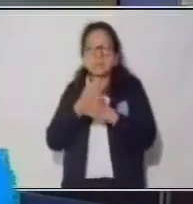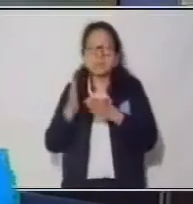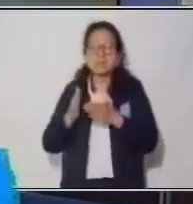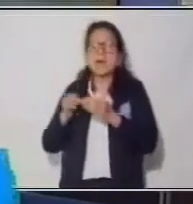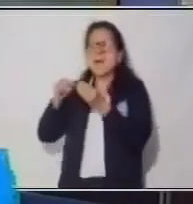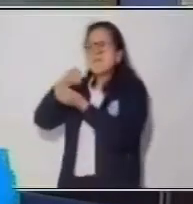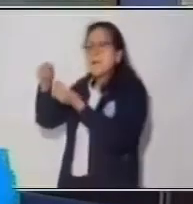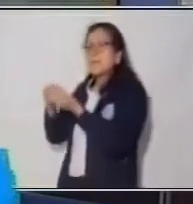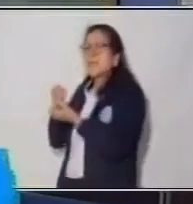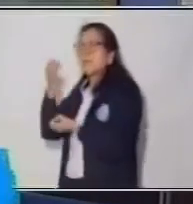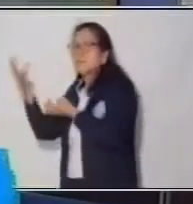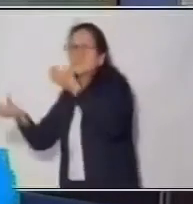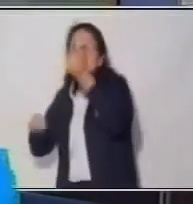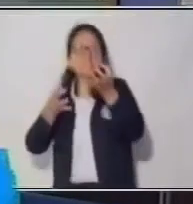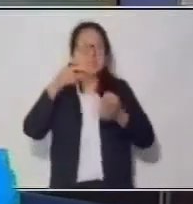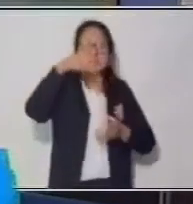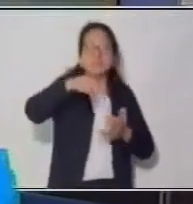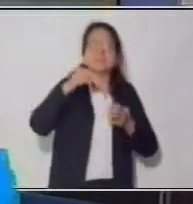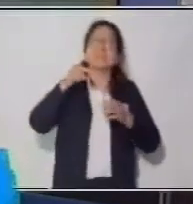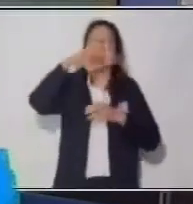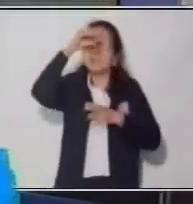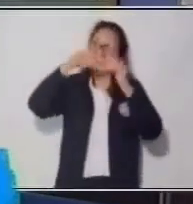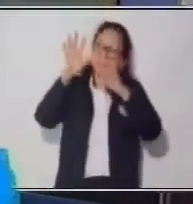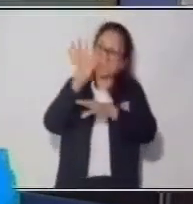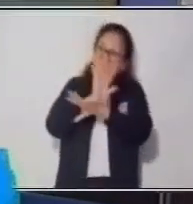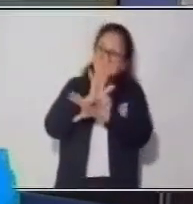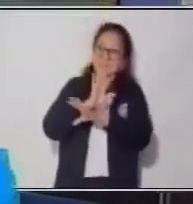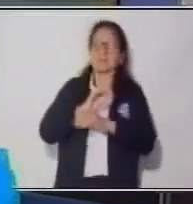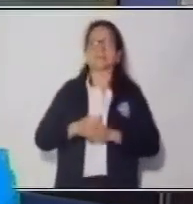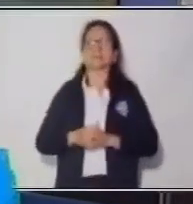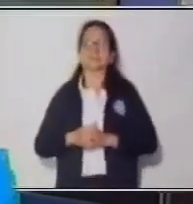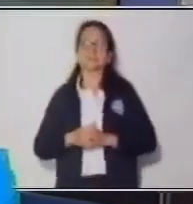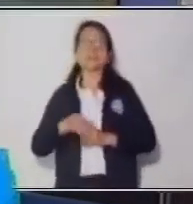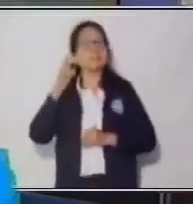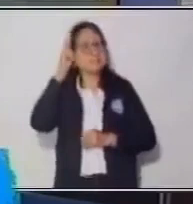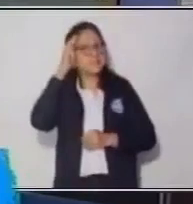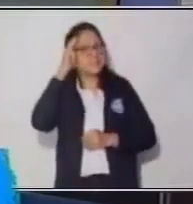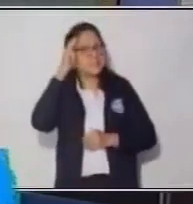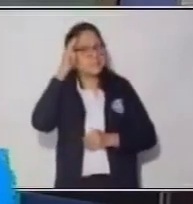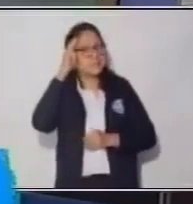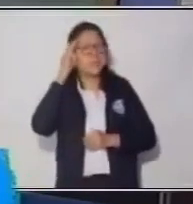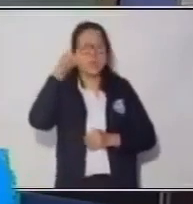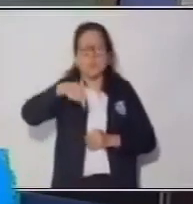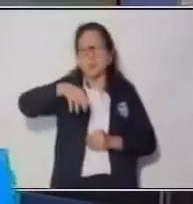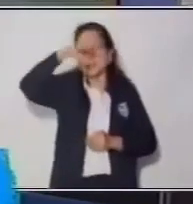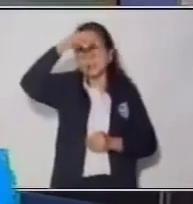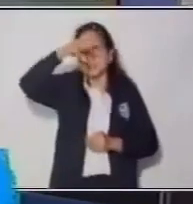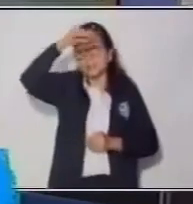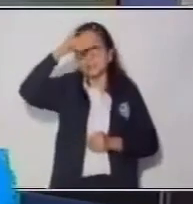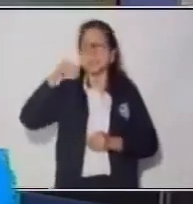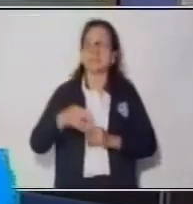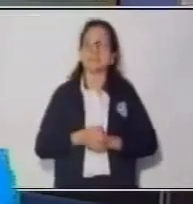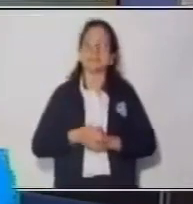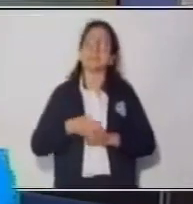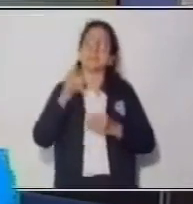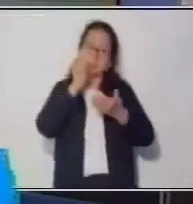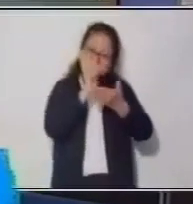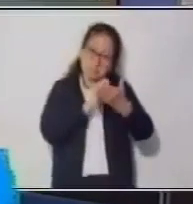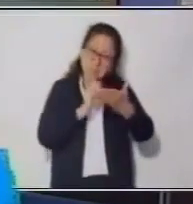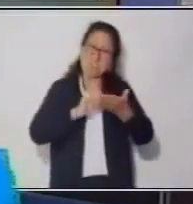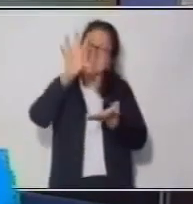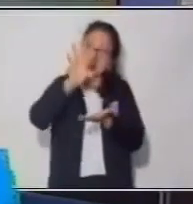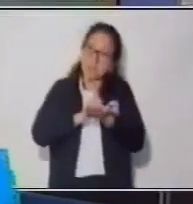miembros de familia o con las personas que te rodean. Recuerda todo lo que aprendiste el día de hoy, anótalo